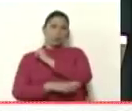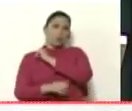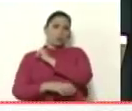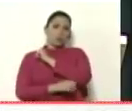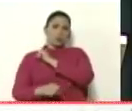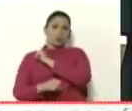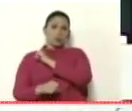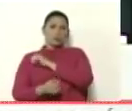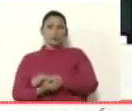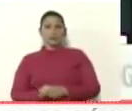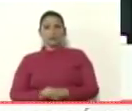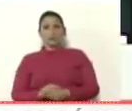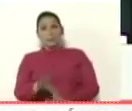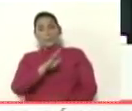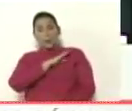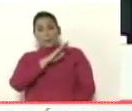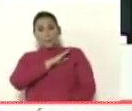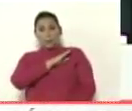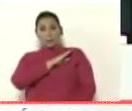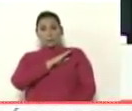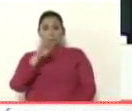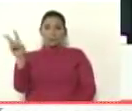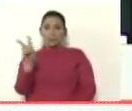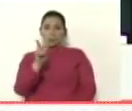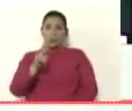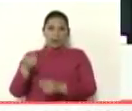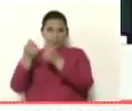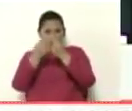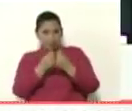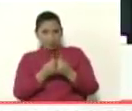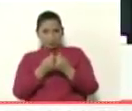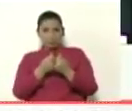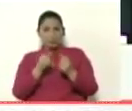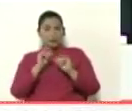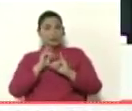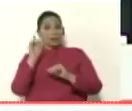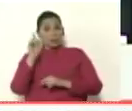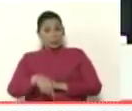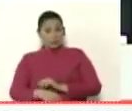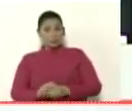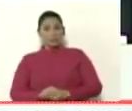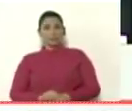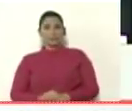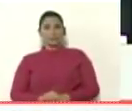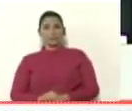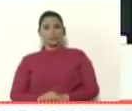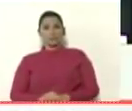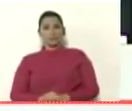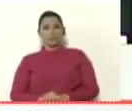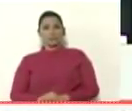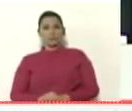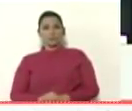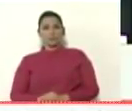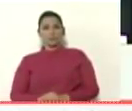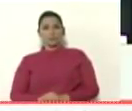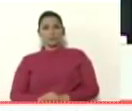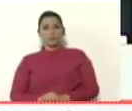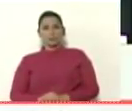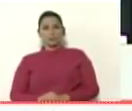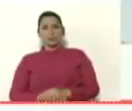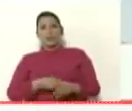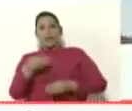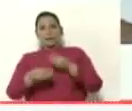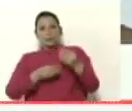República Bolivariana de Venezuela e incluso e incluso perpetrando actos de